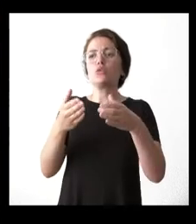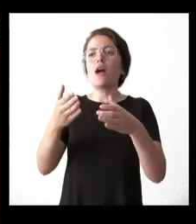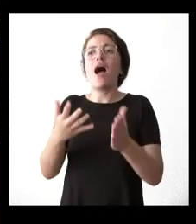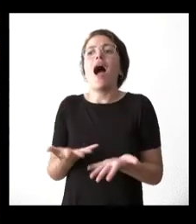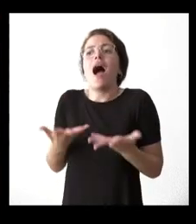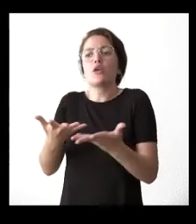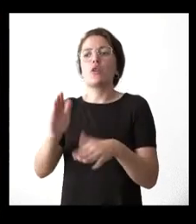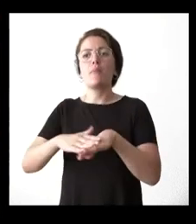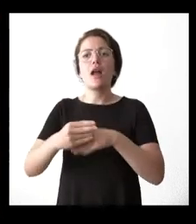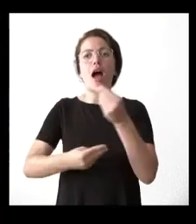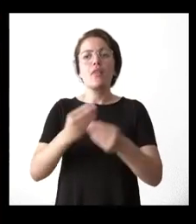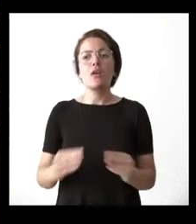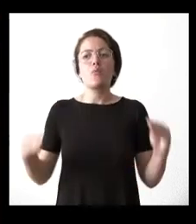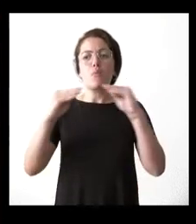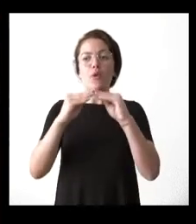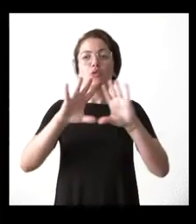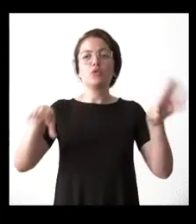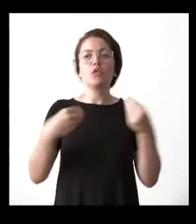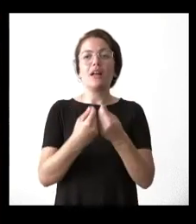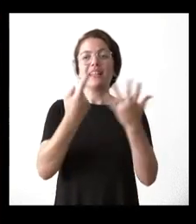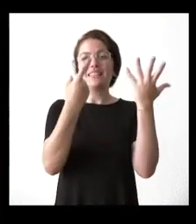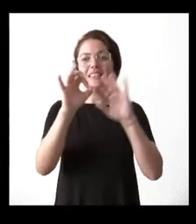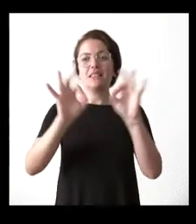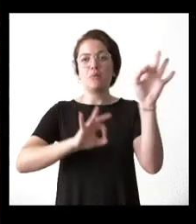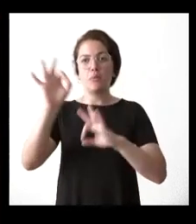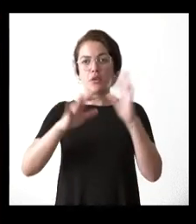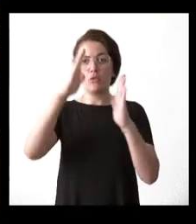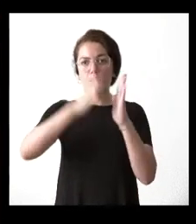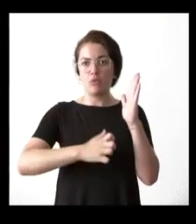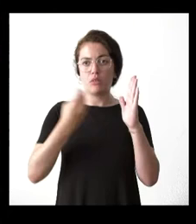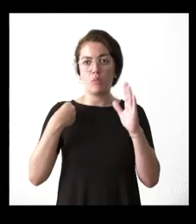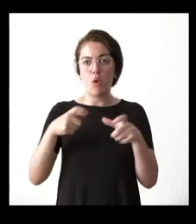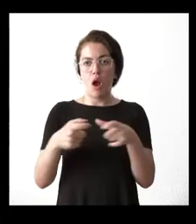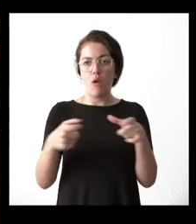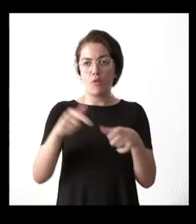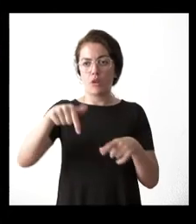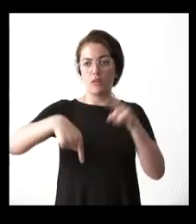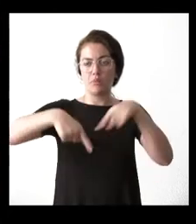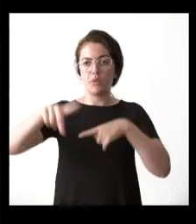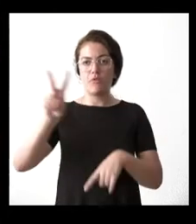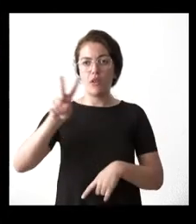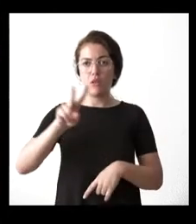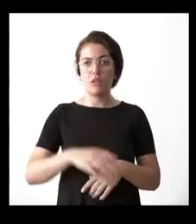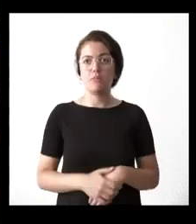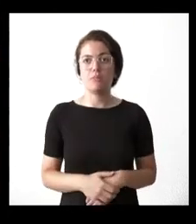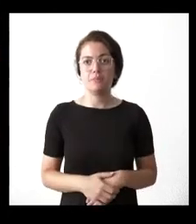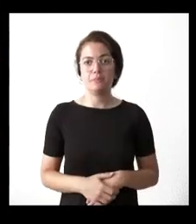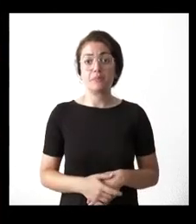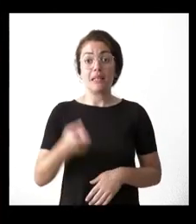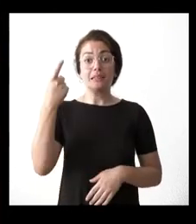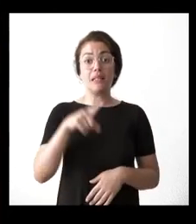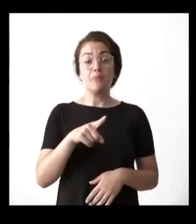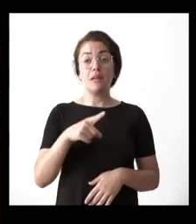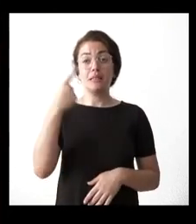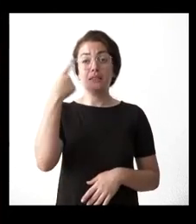llegar a una bonificación del 60% en los abonos del transporte urbano en Valladolid y por otro lado hoy se han conocido las previsiones económicas